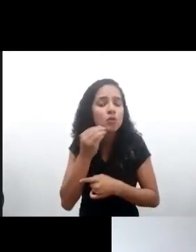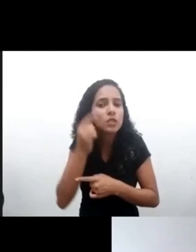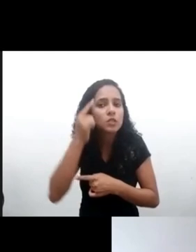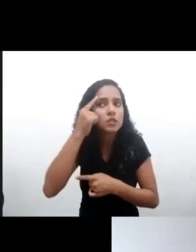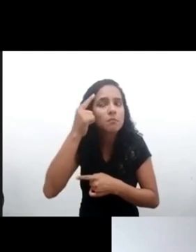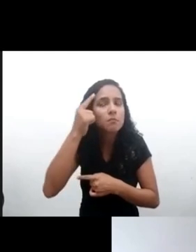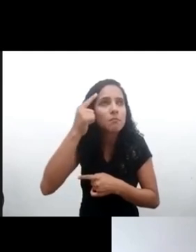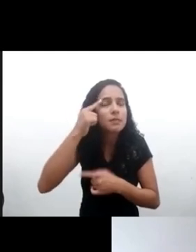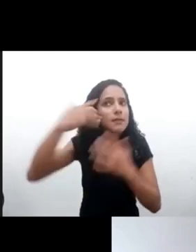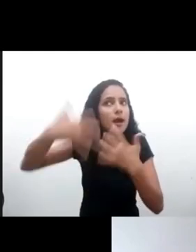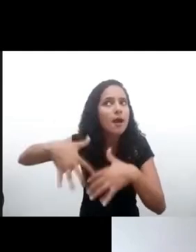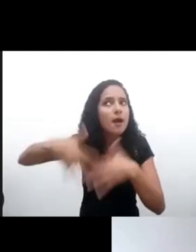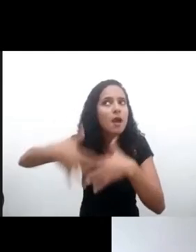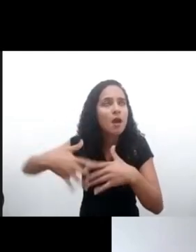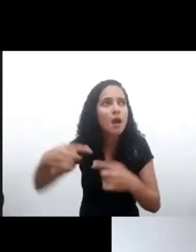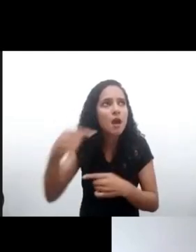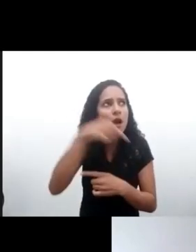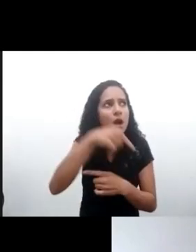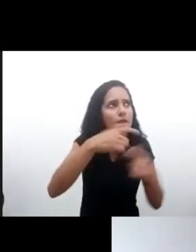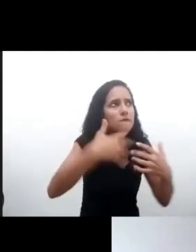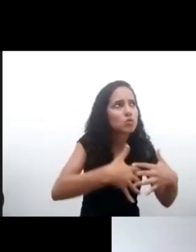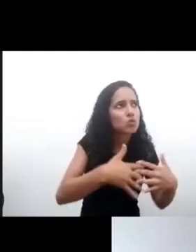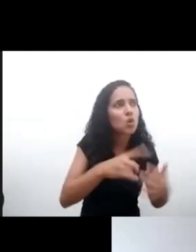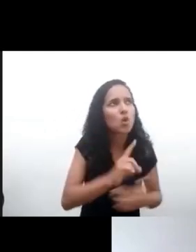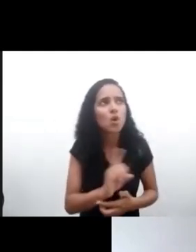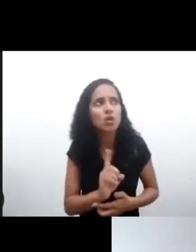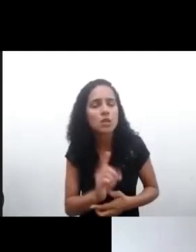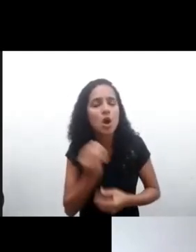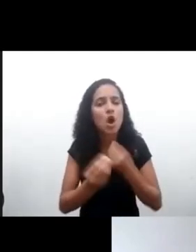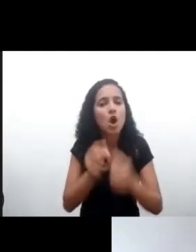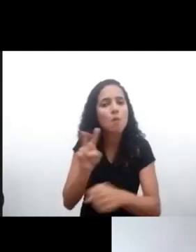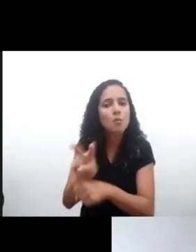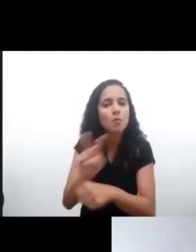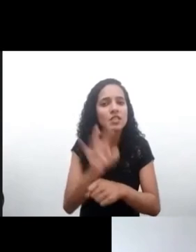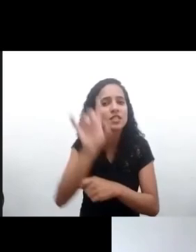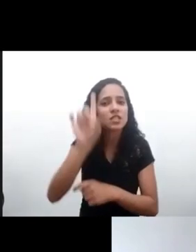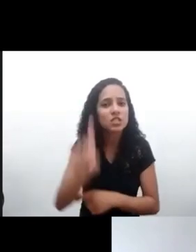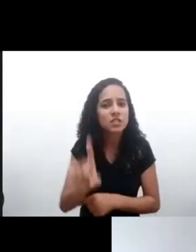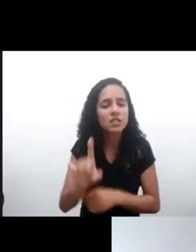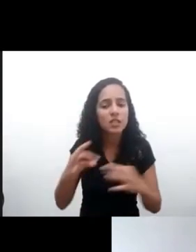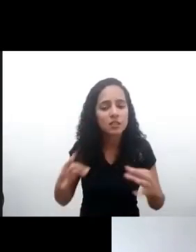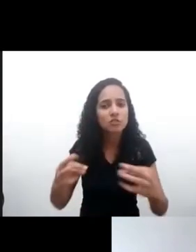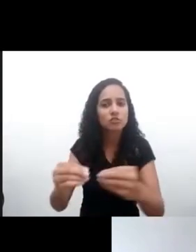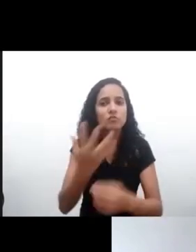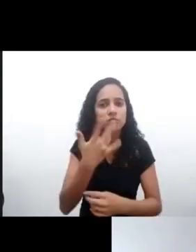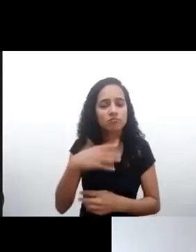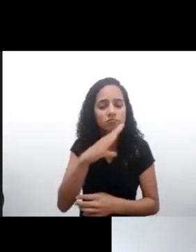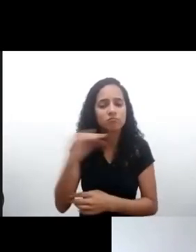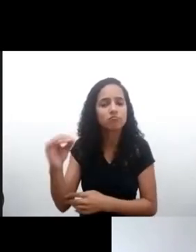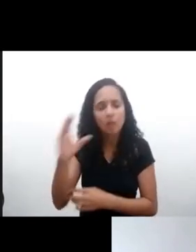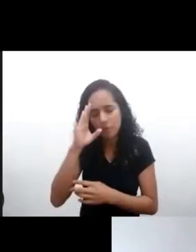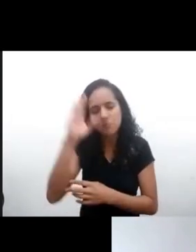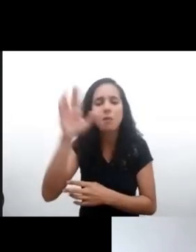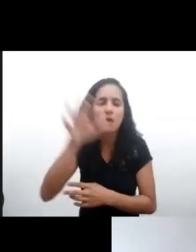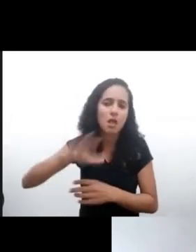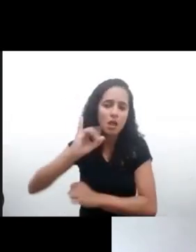niñas y jóvenes y proteger sus derechos, y en especial en el entorno digital. Hay algo que viene existiendo de hace tiempo,